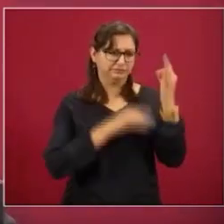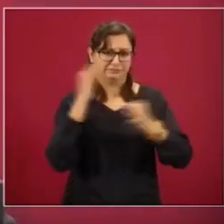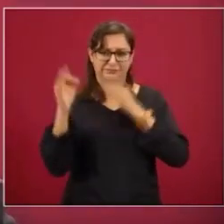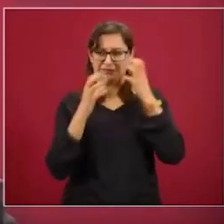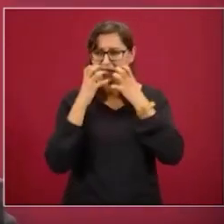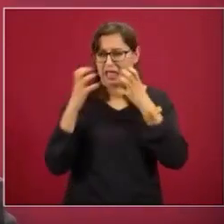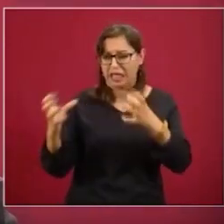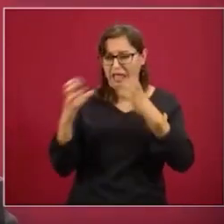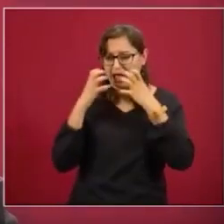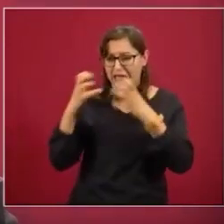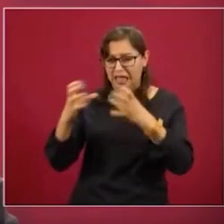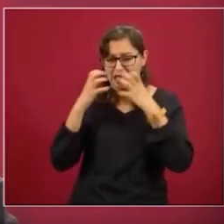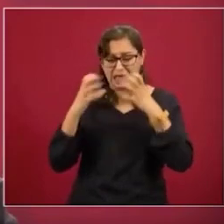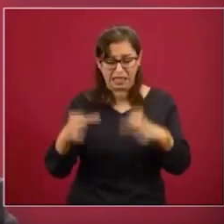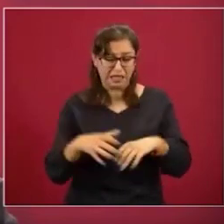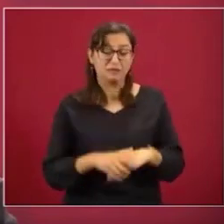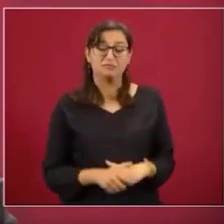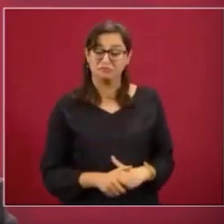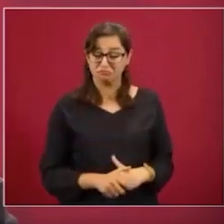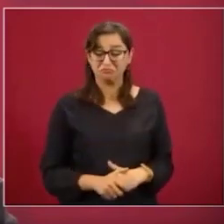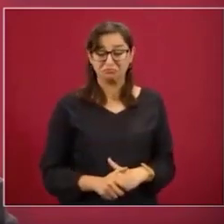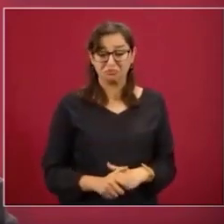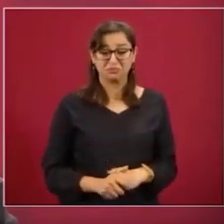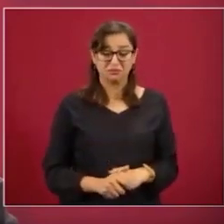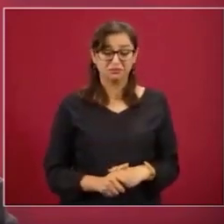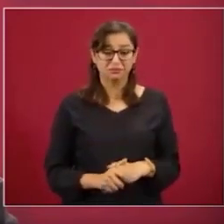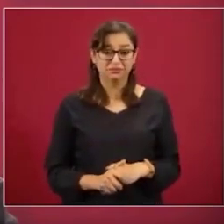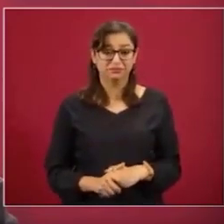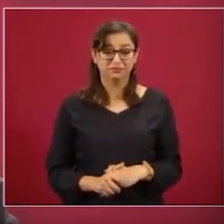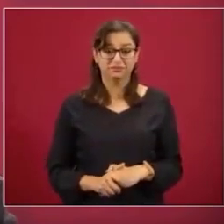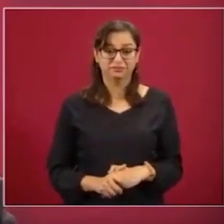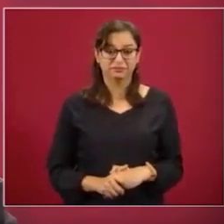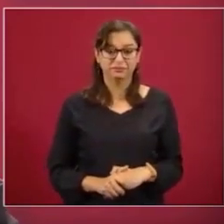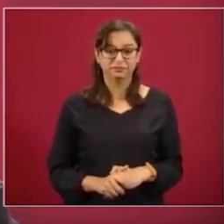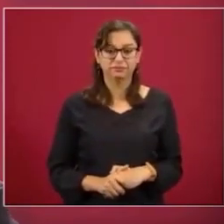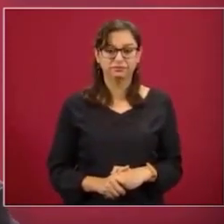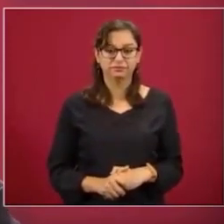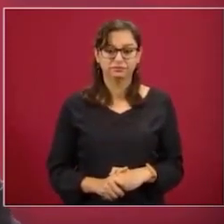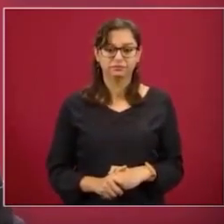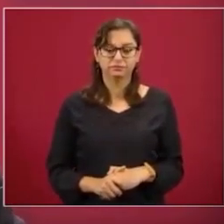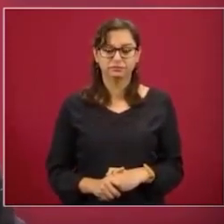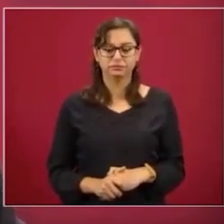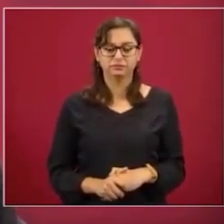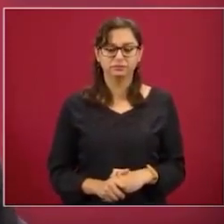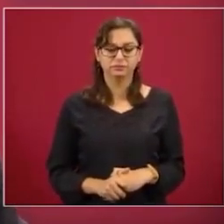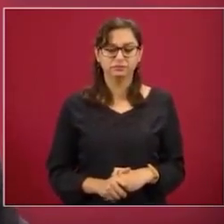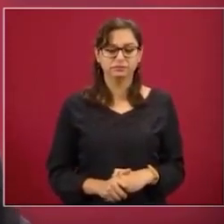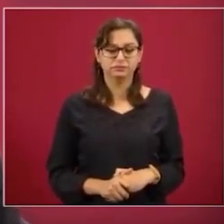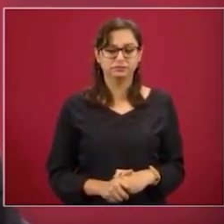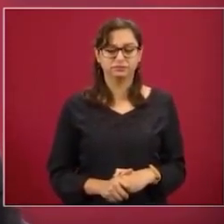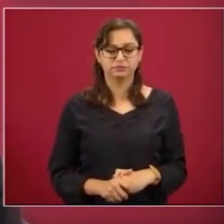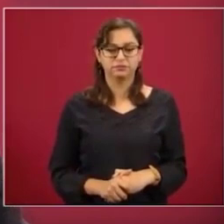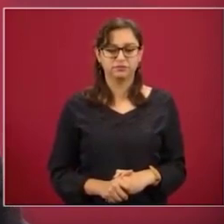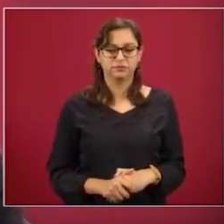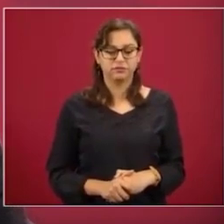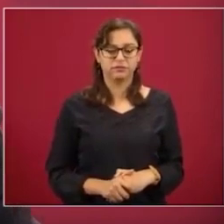como callan no